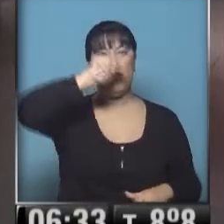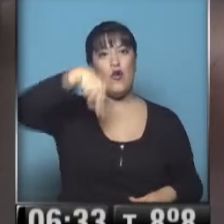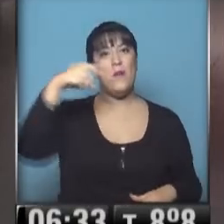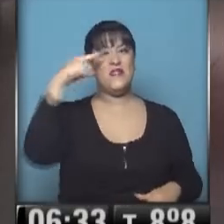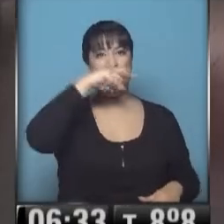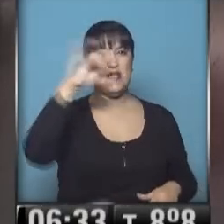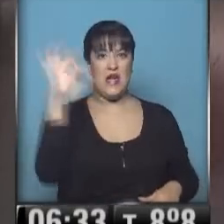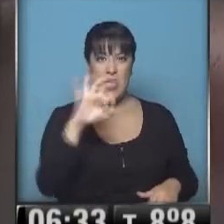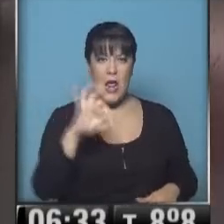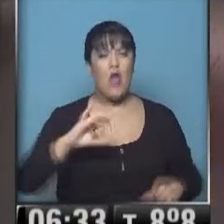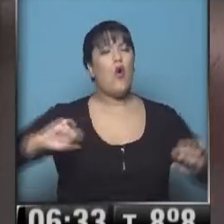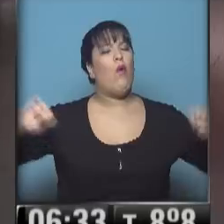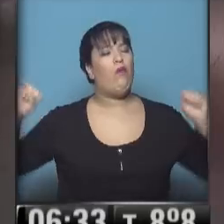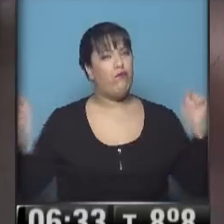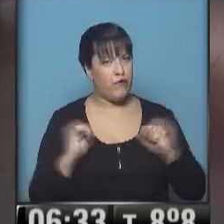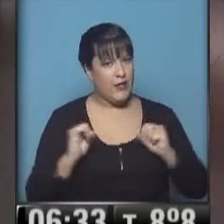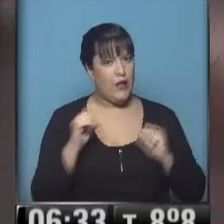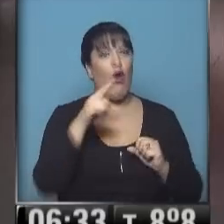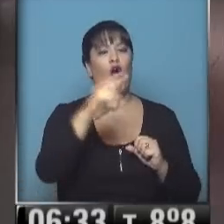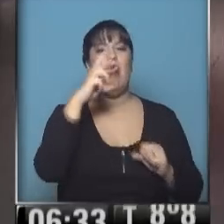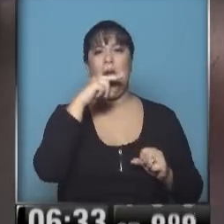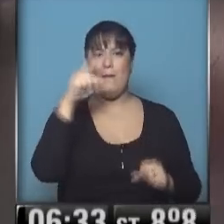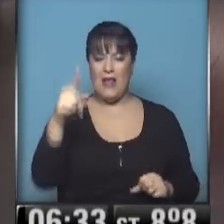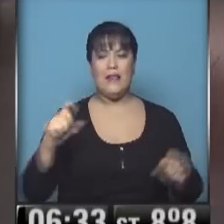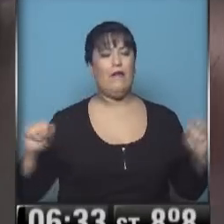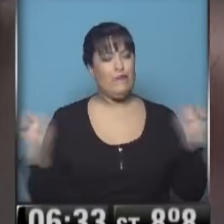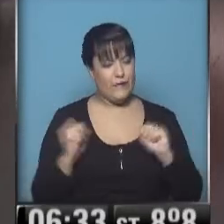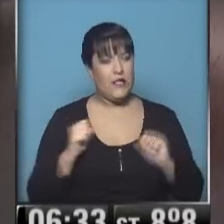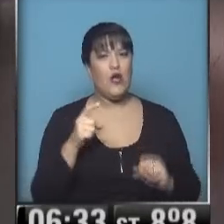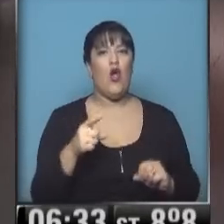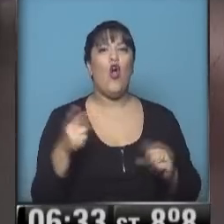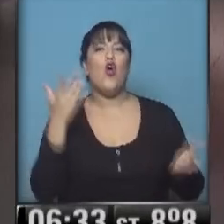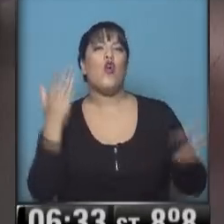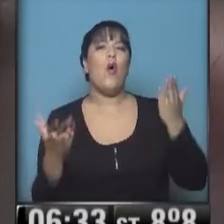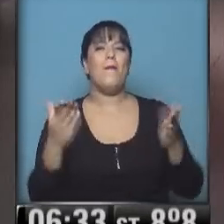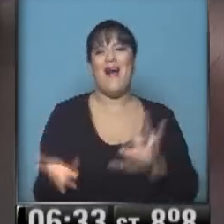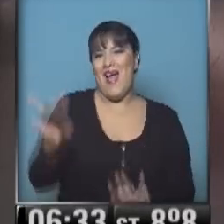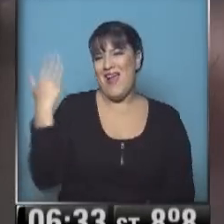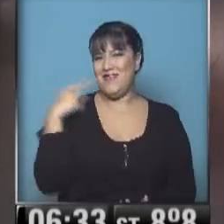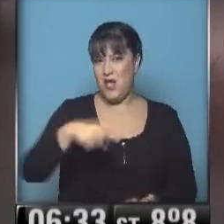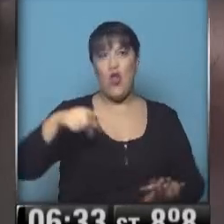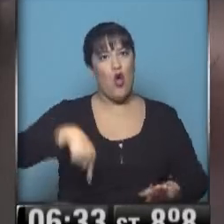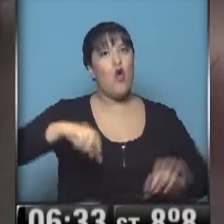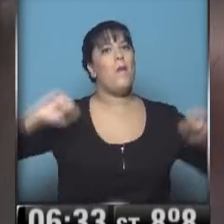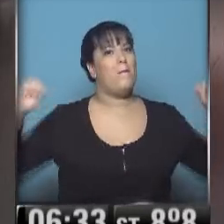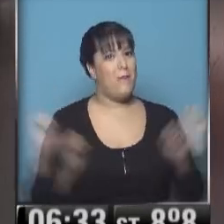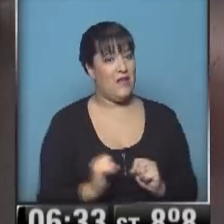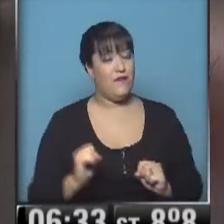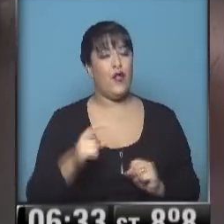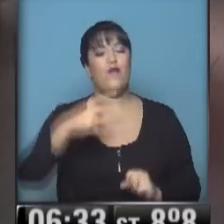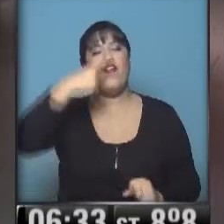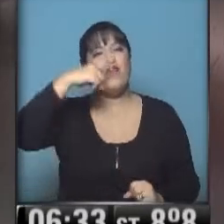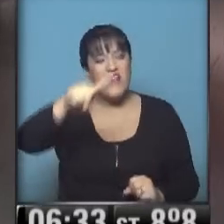décimas. Bien fría la ciudad de La Plata a esta hora de la mañana, si lo comparamos con la jornada de ayer. Y terminamos nuestro recorrido en el